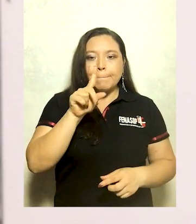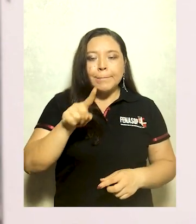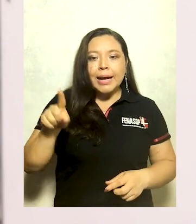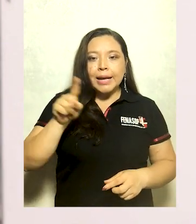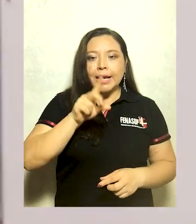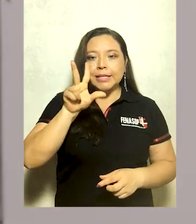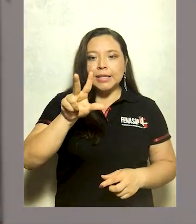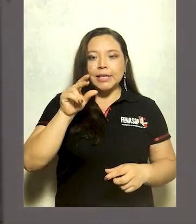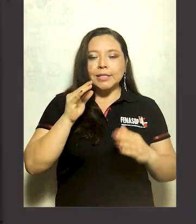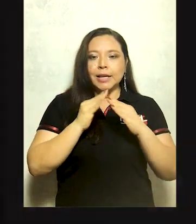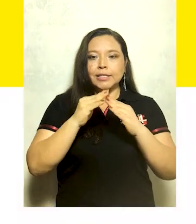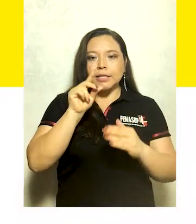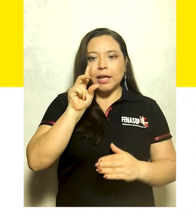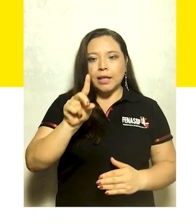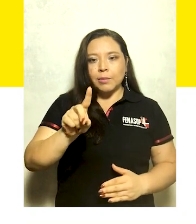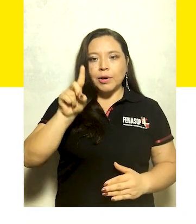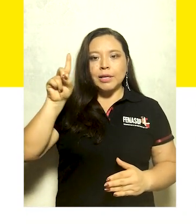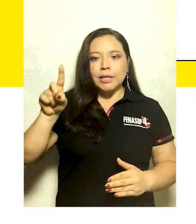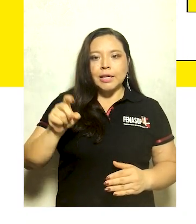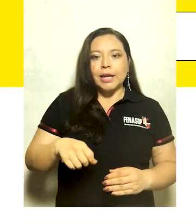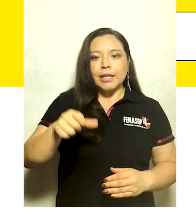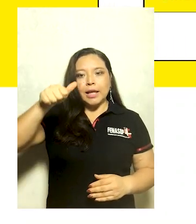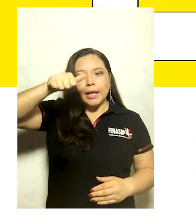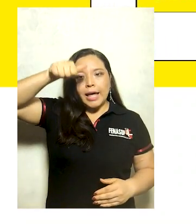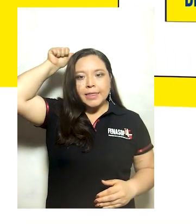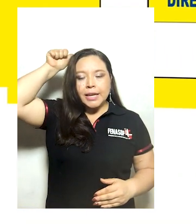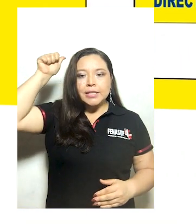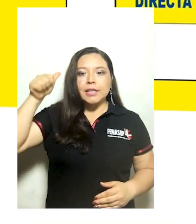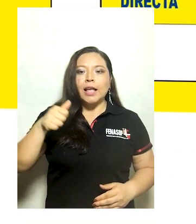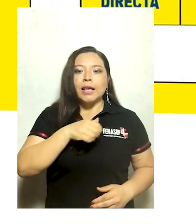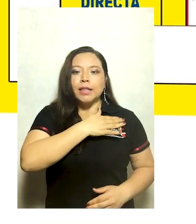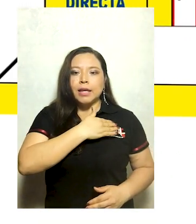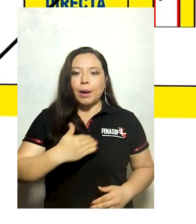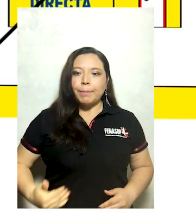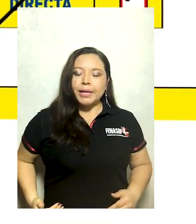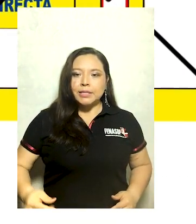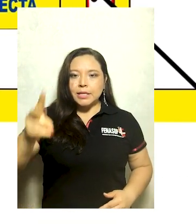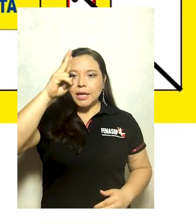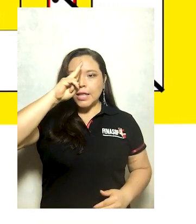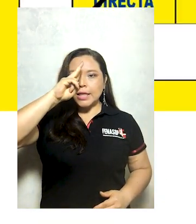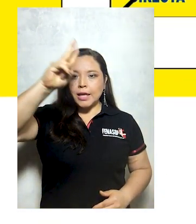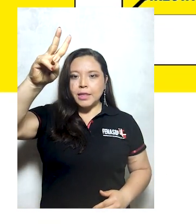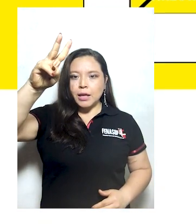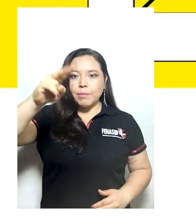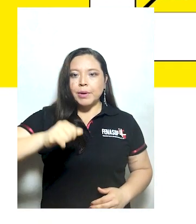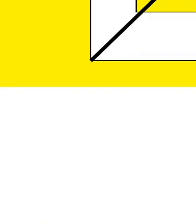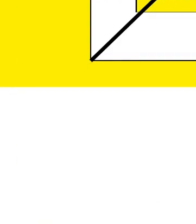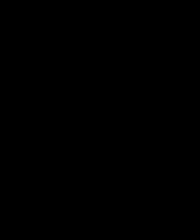marcando las tres casitas de democracia directa. Andrés Alcántara, presidente.